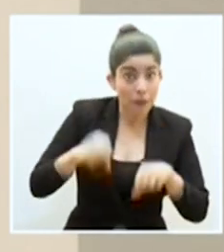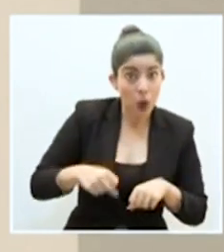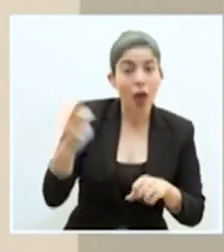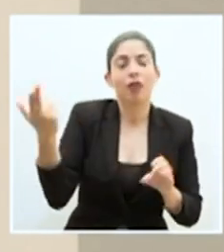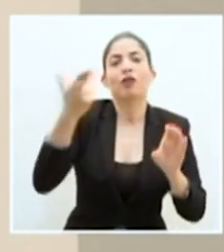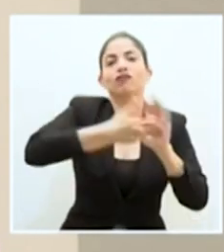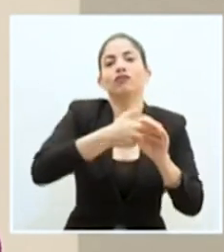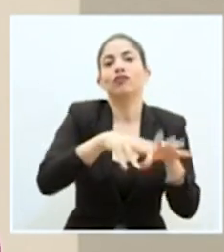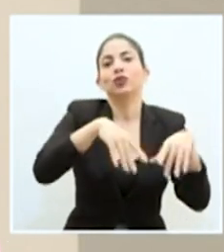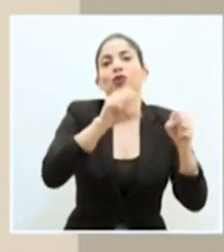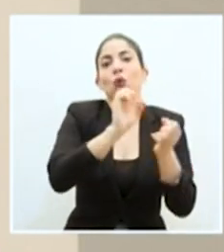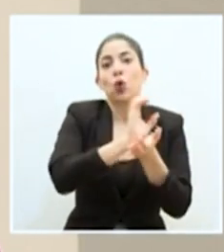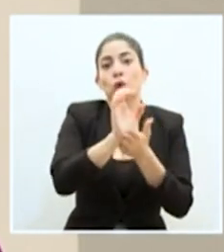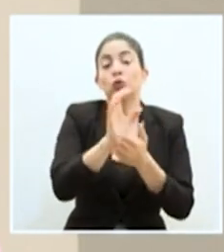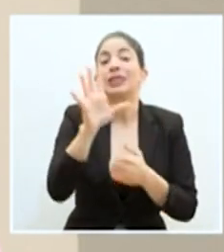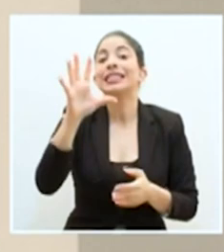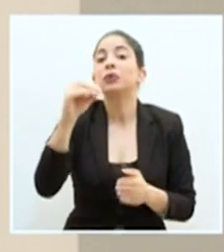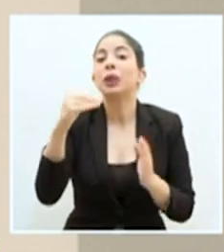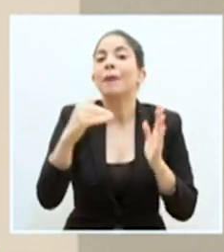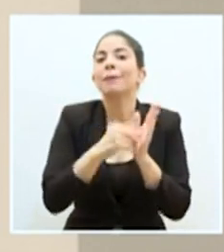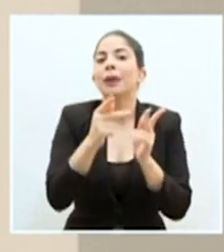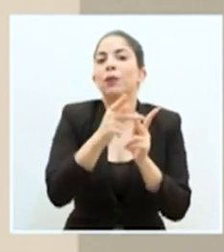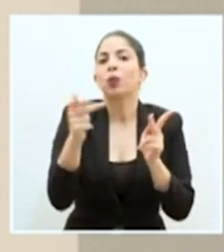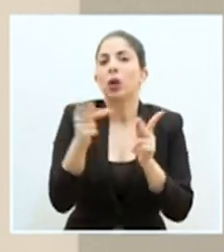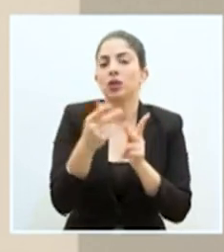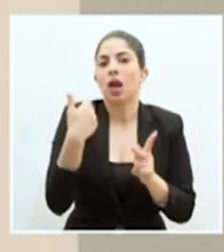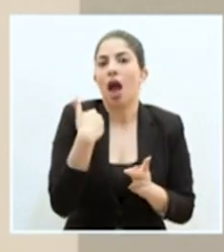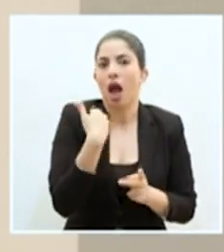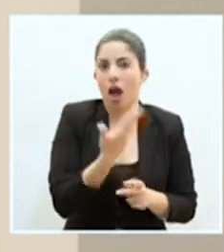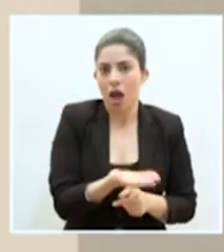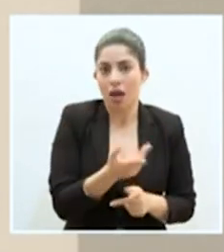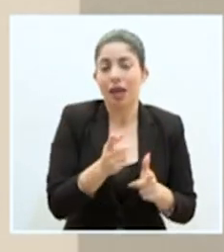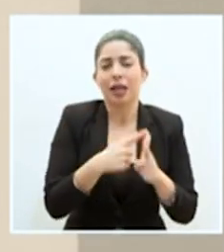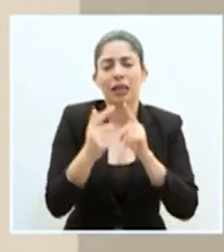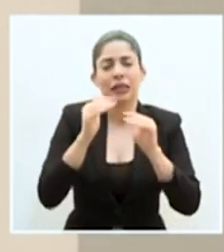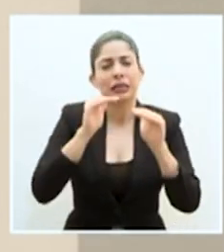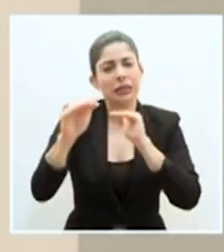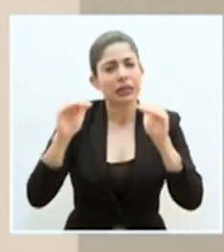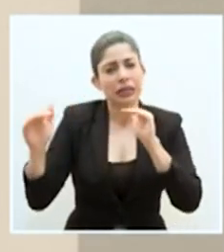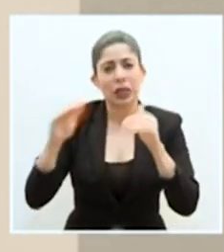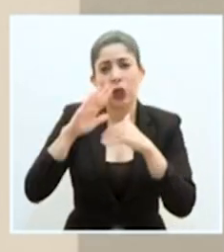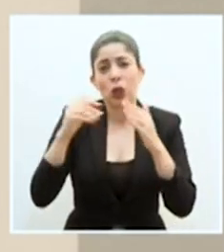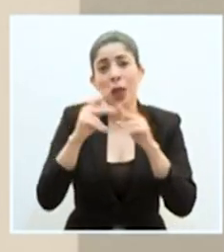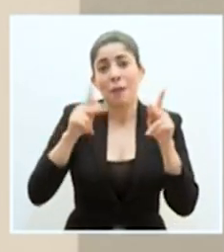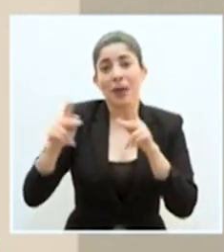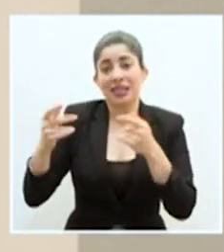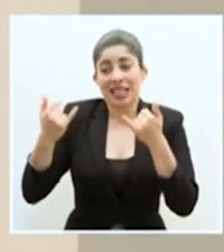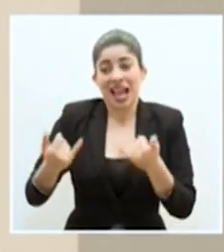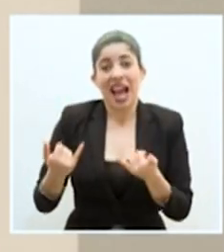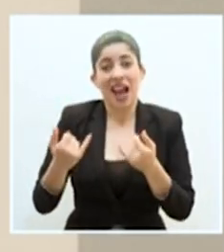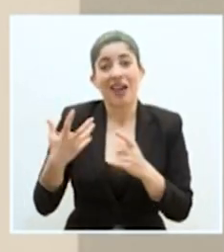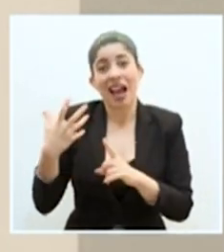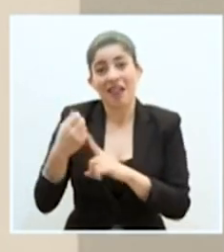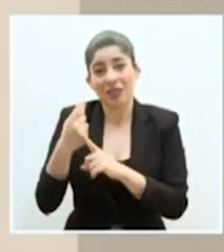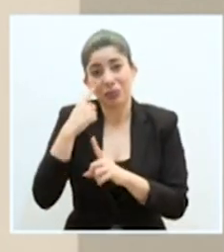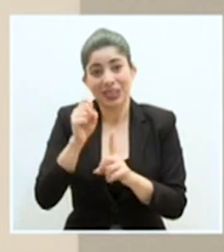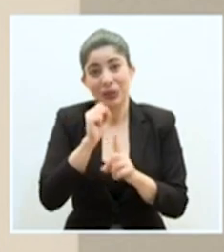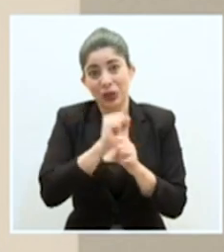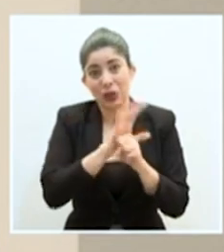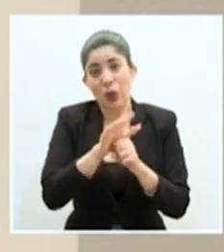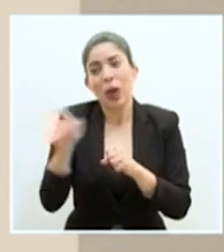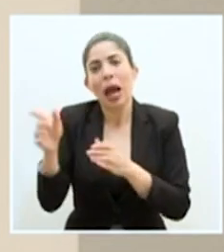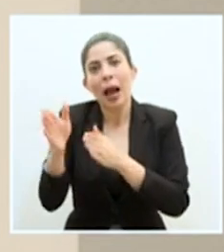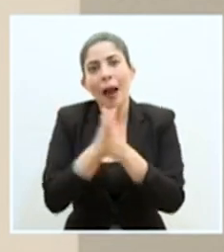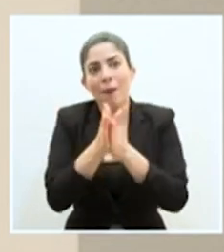tomar estos cursos. Son 50 mil cupos disponibles y hacemos un llamado a las personas afectadas para que tomen esta oportunidad